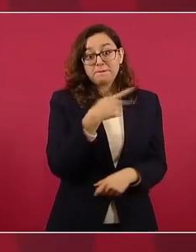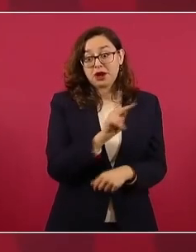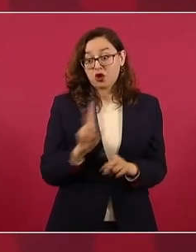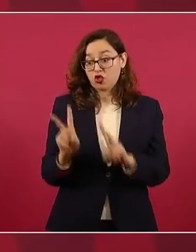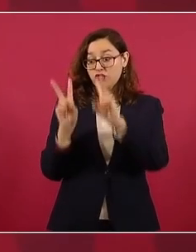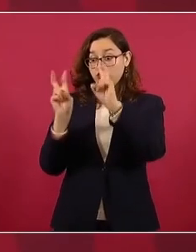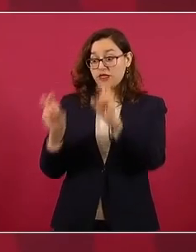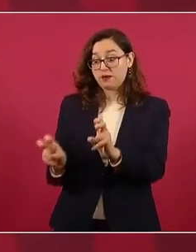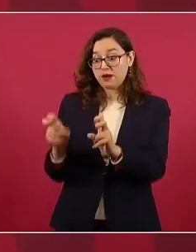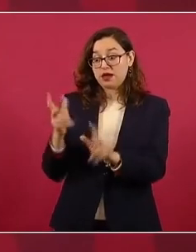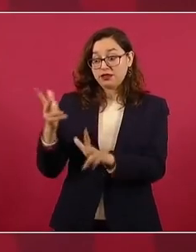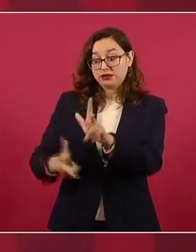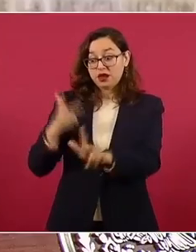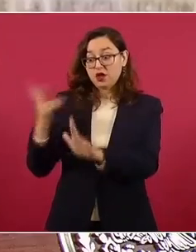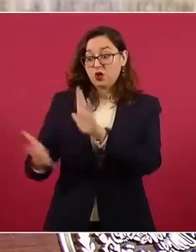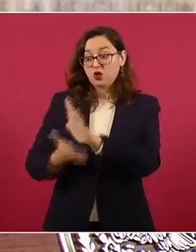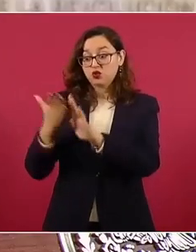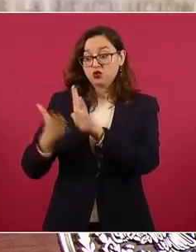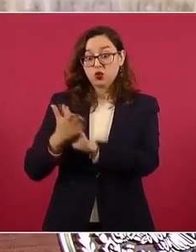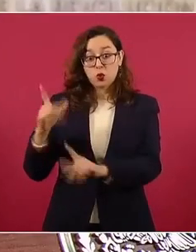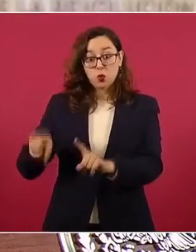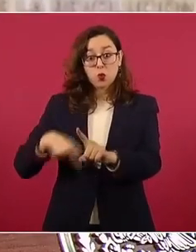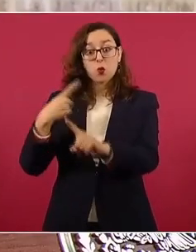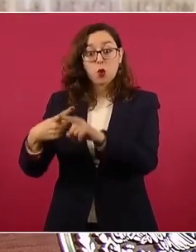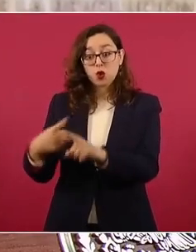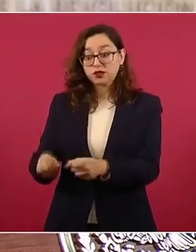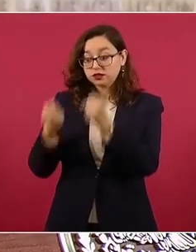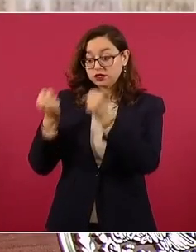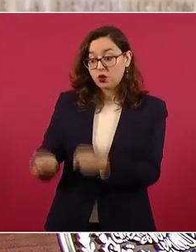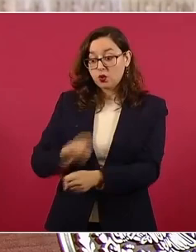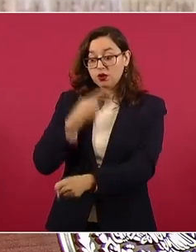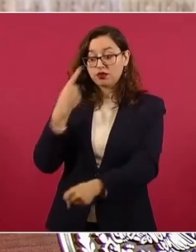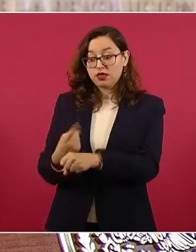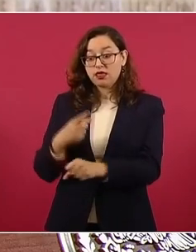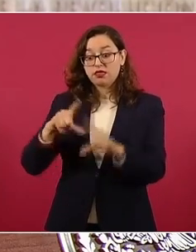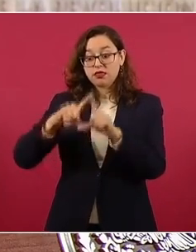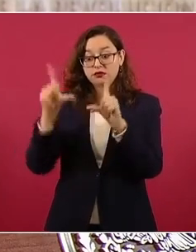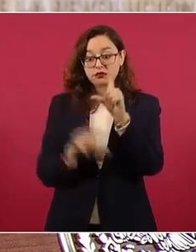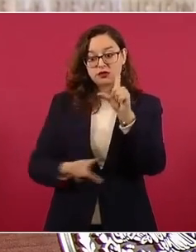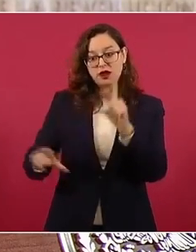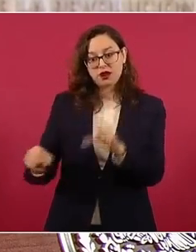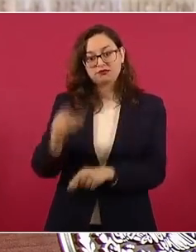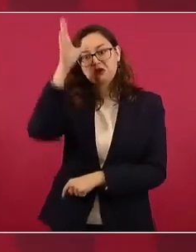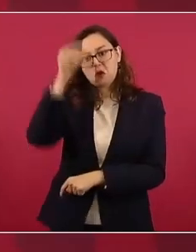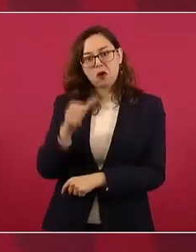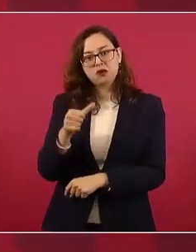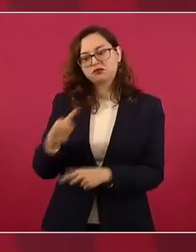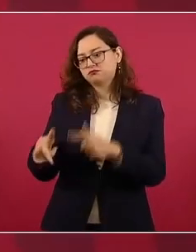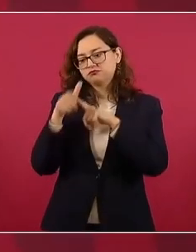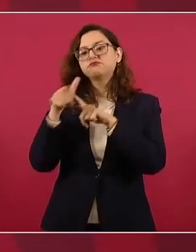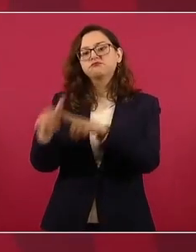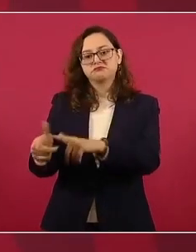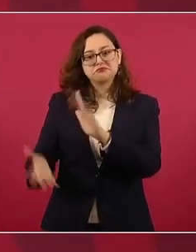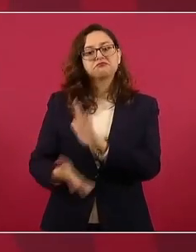se tomó un acuerdo y es el que se está aplicando.